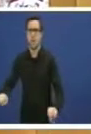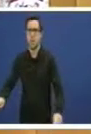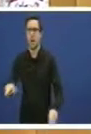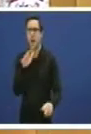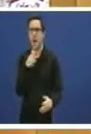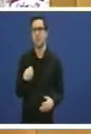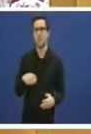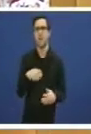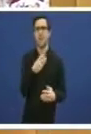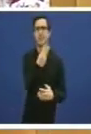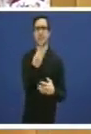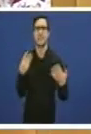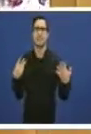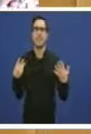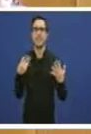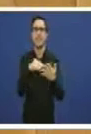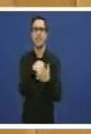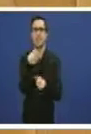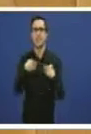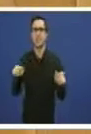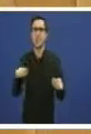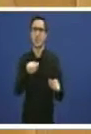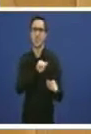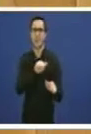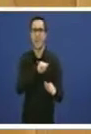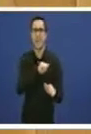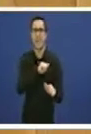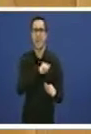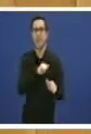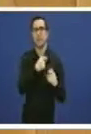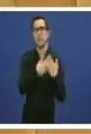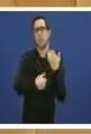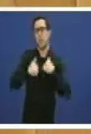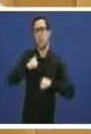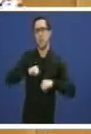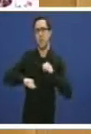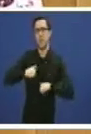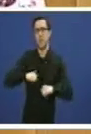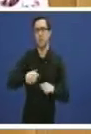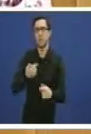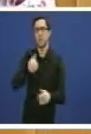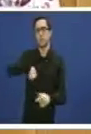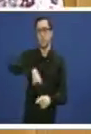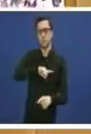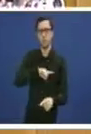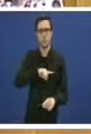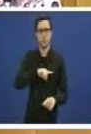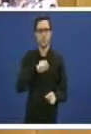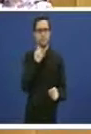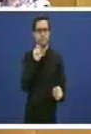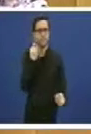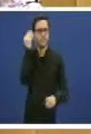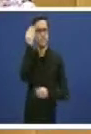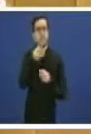persoas galegas e galegos están a agardar por unha intervención cirúrxica. Nos entendemos que este deterioro